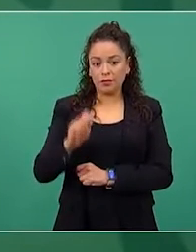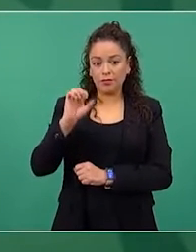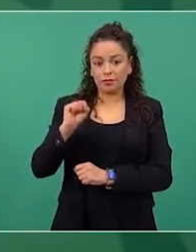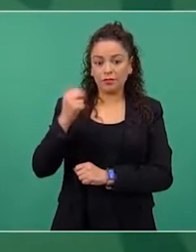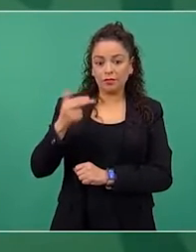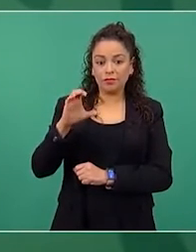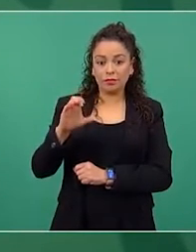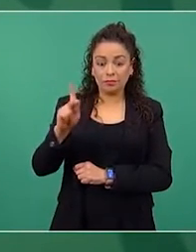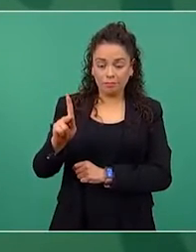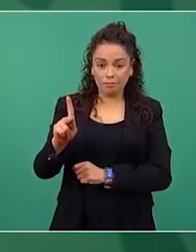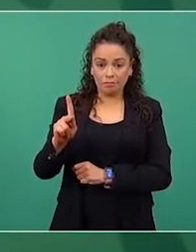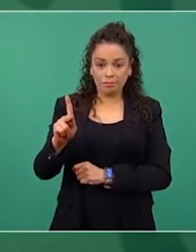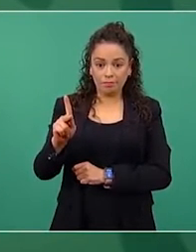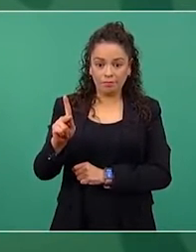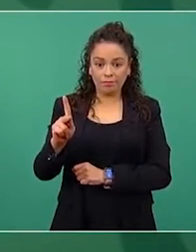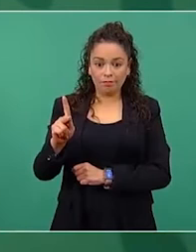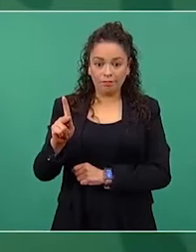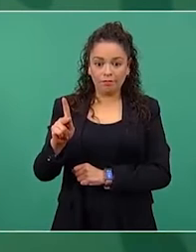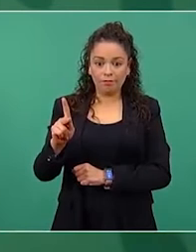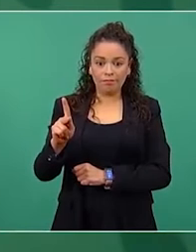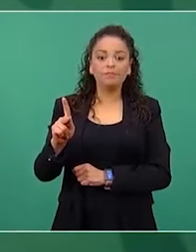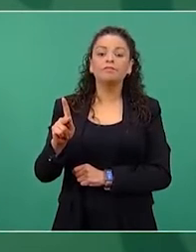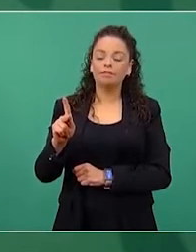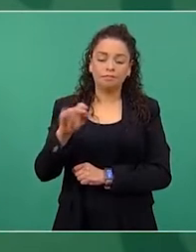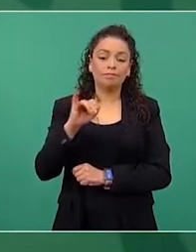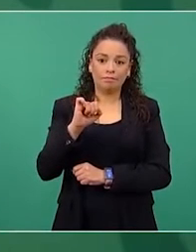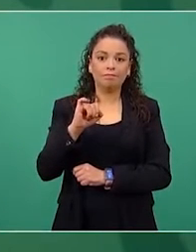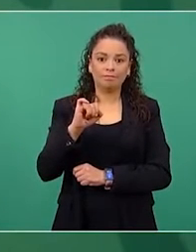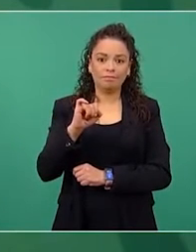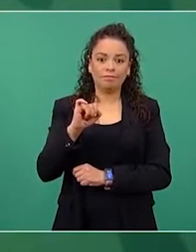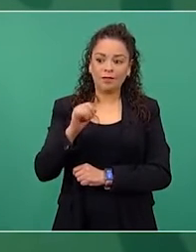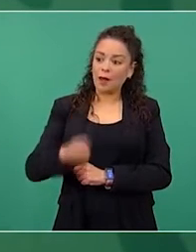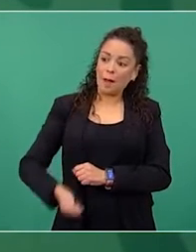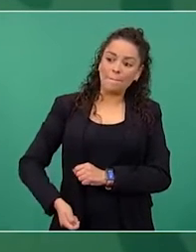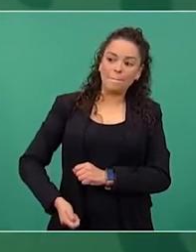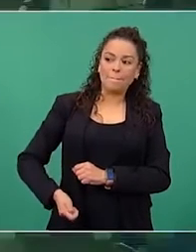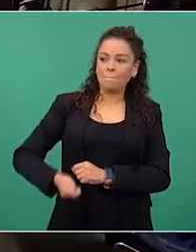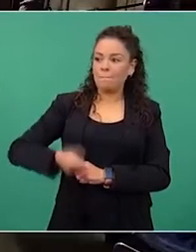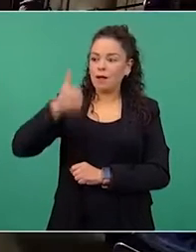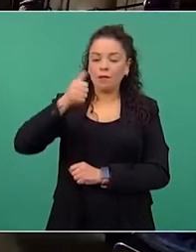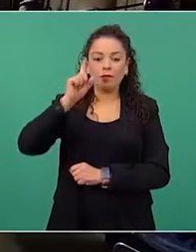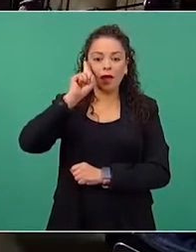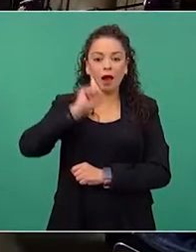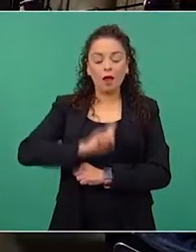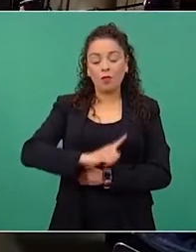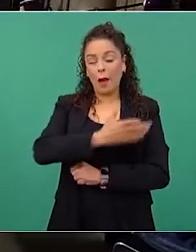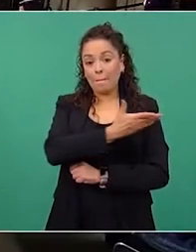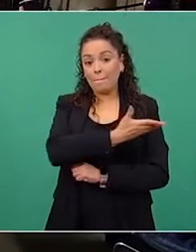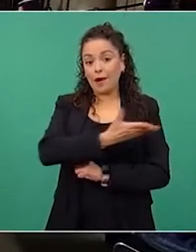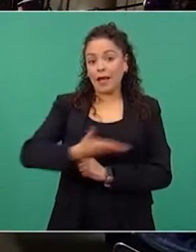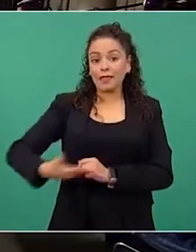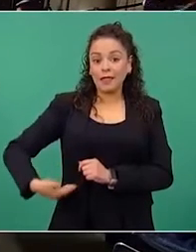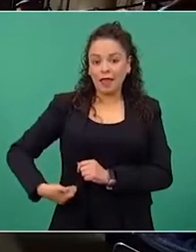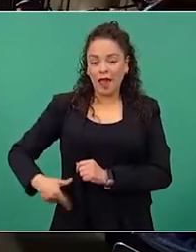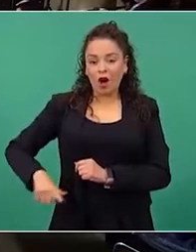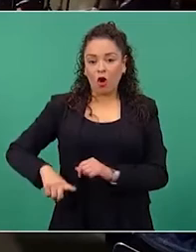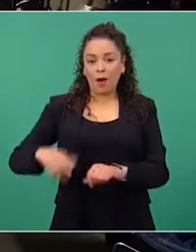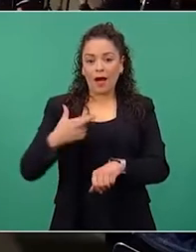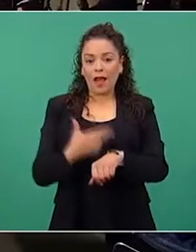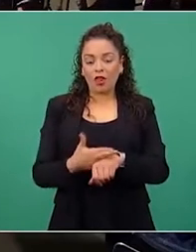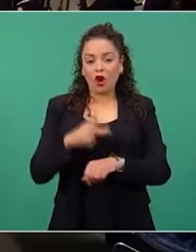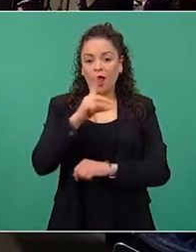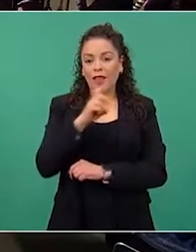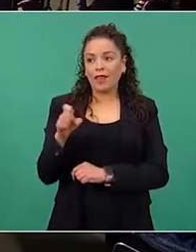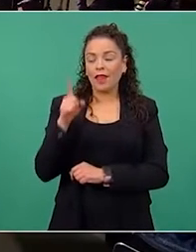y, en efecto, va a ser la primera mujer presidenta, gobernadora del Banco